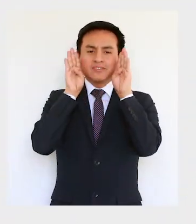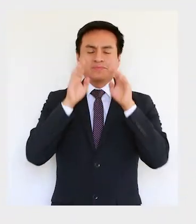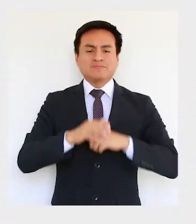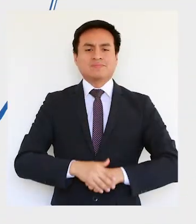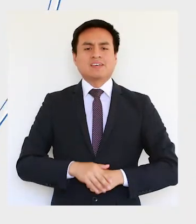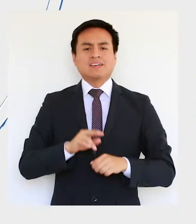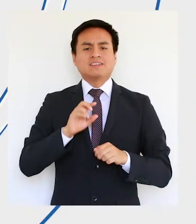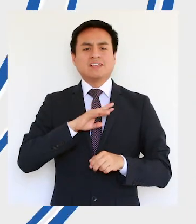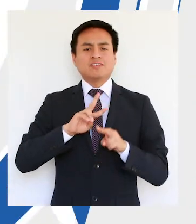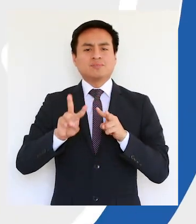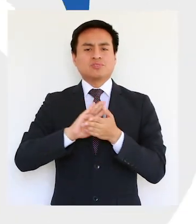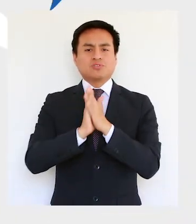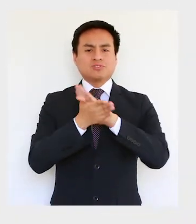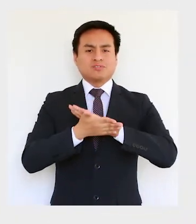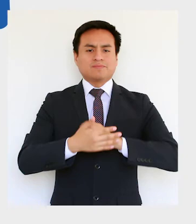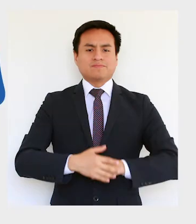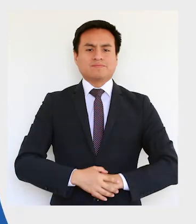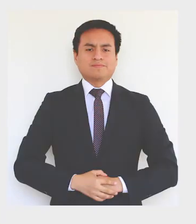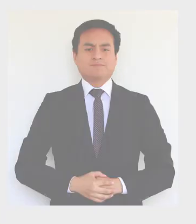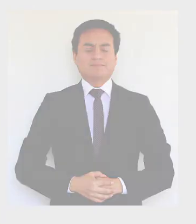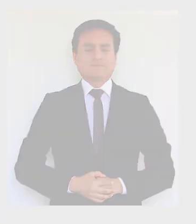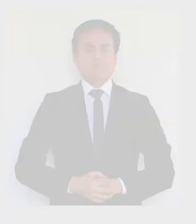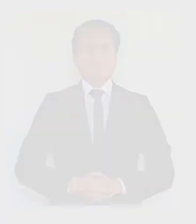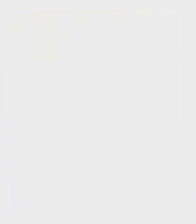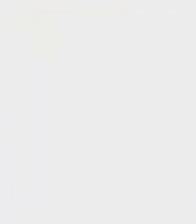Sanitarios. Chile lo hacemos todos.